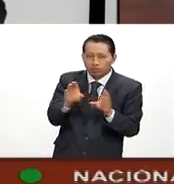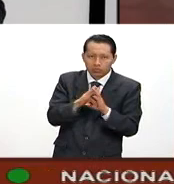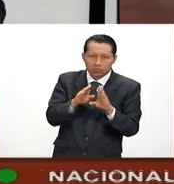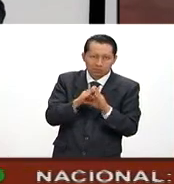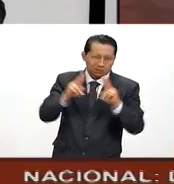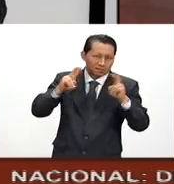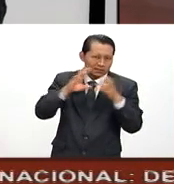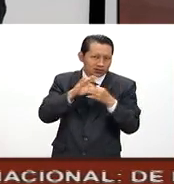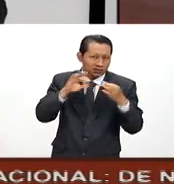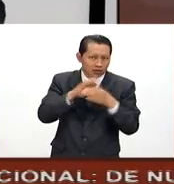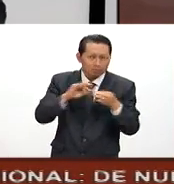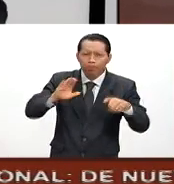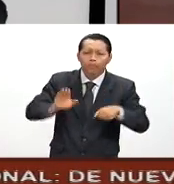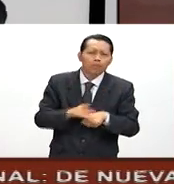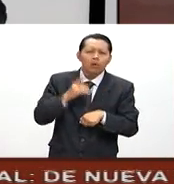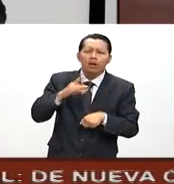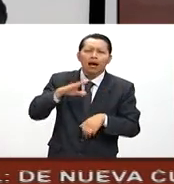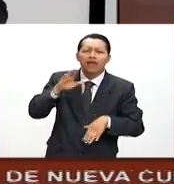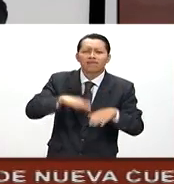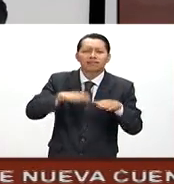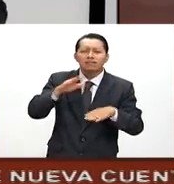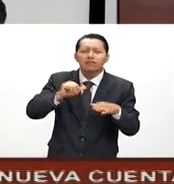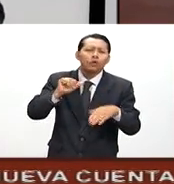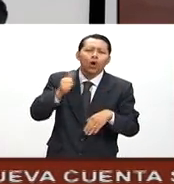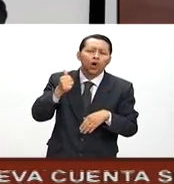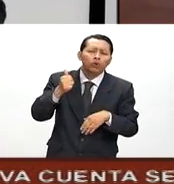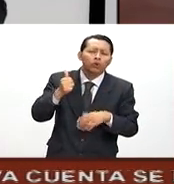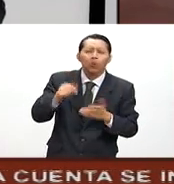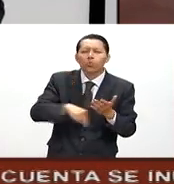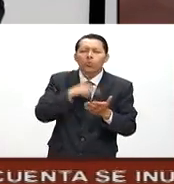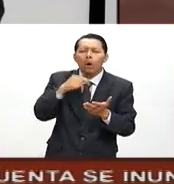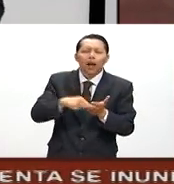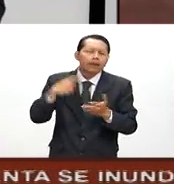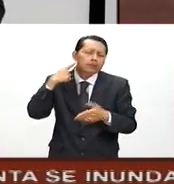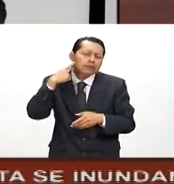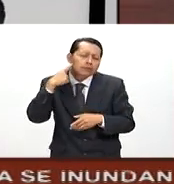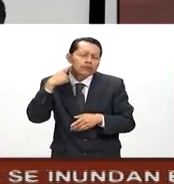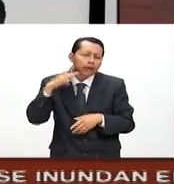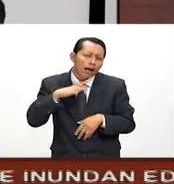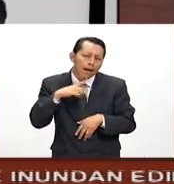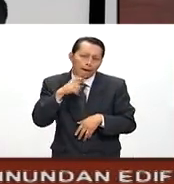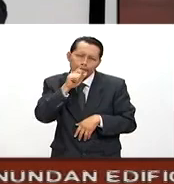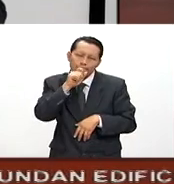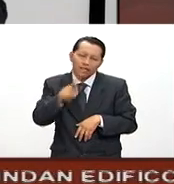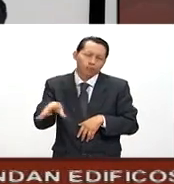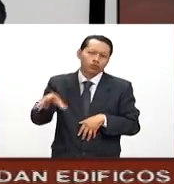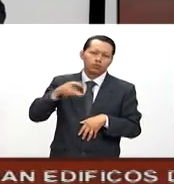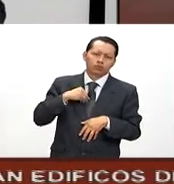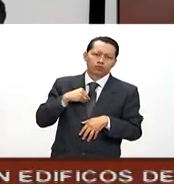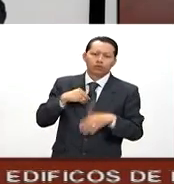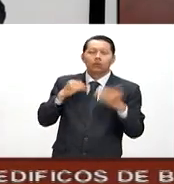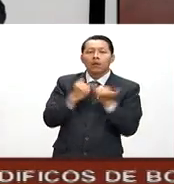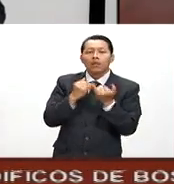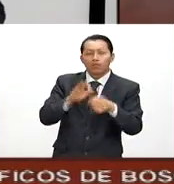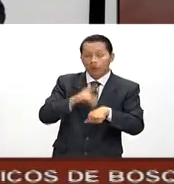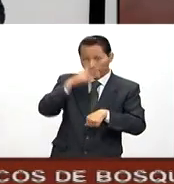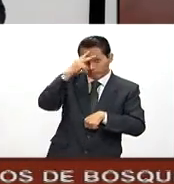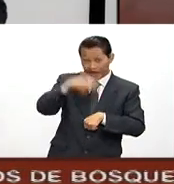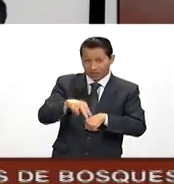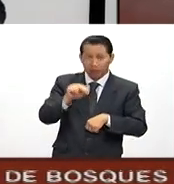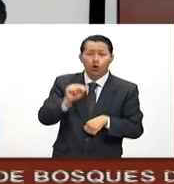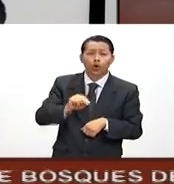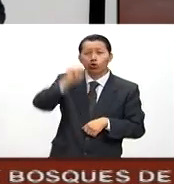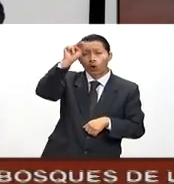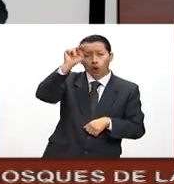por qué se nos pegan los acentos de otros lados. Es verdad que entre mexicanos nos es suficiente ir de norte a sur